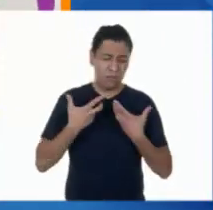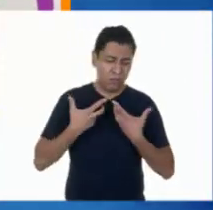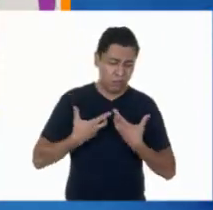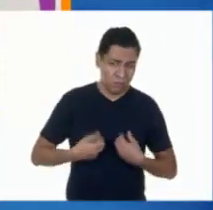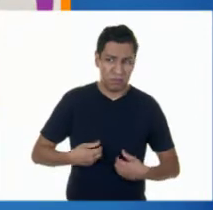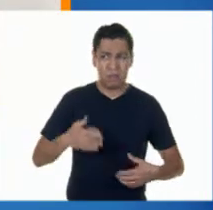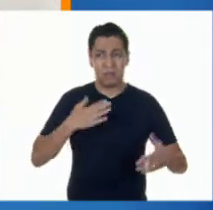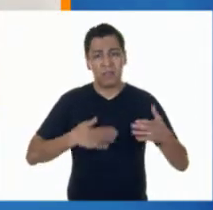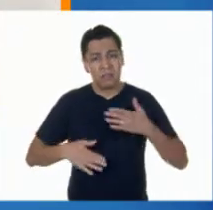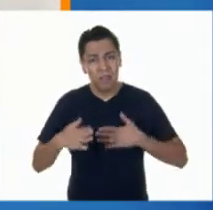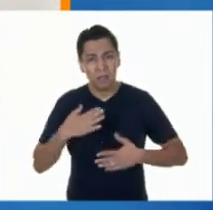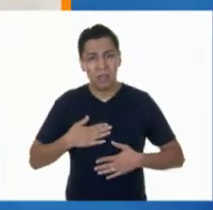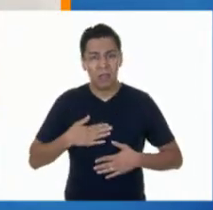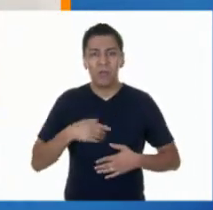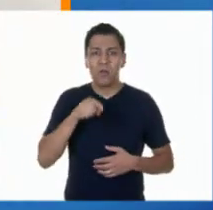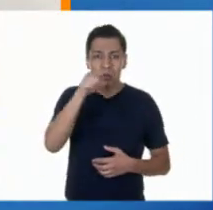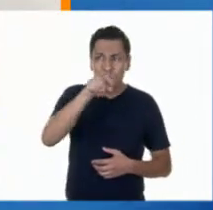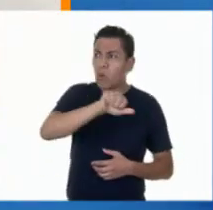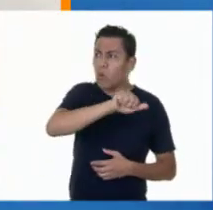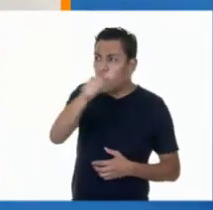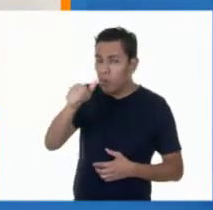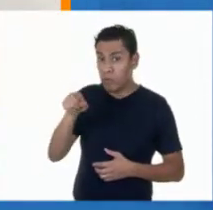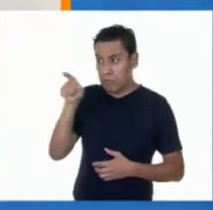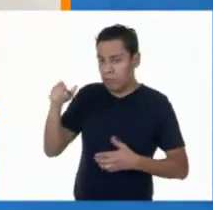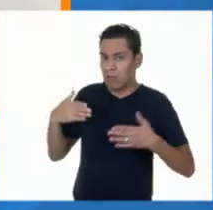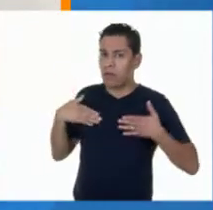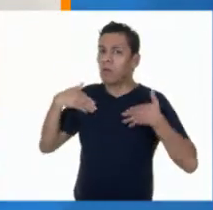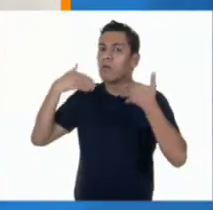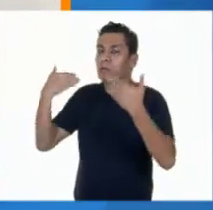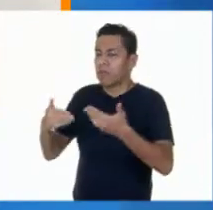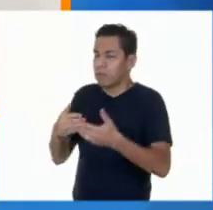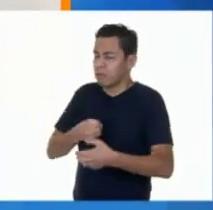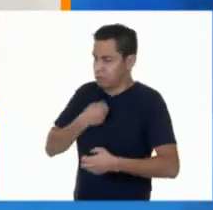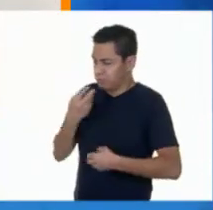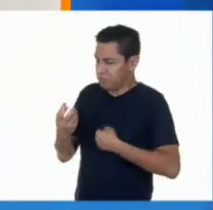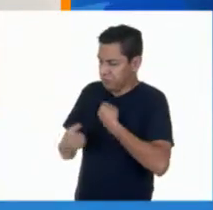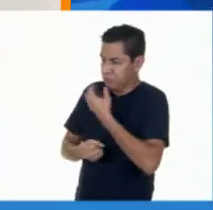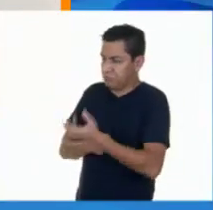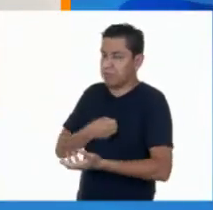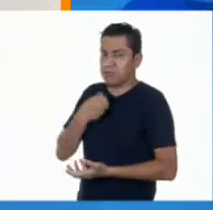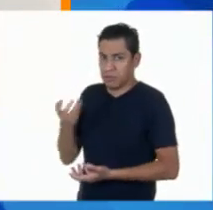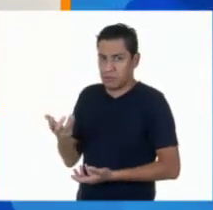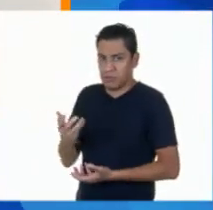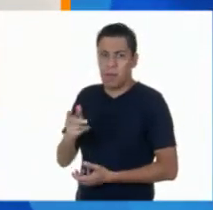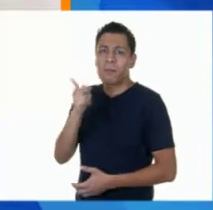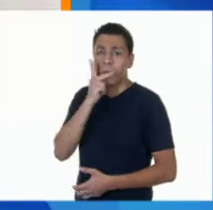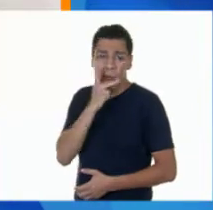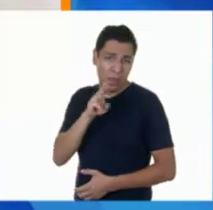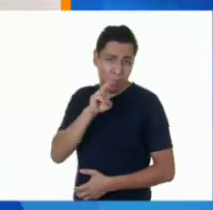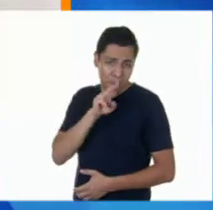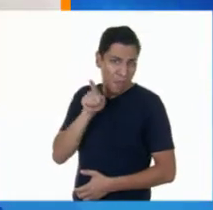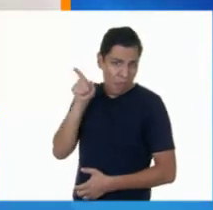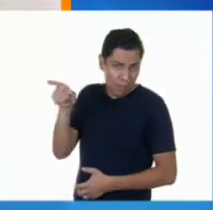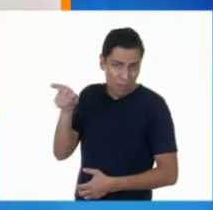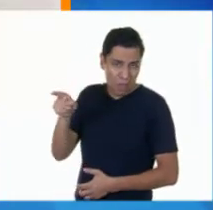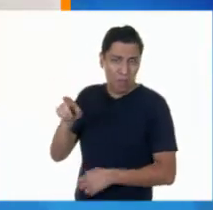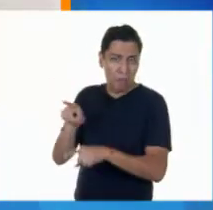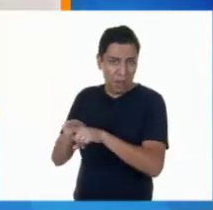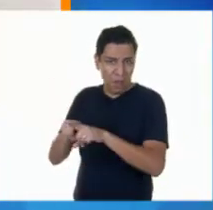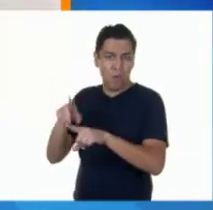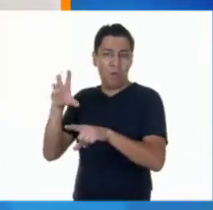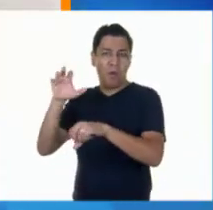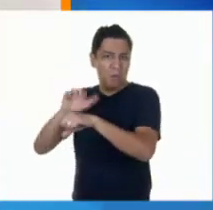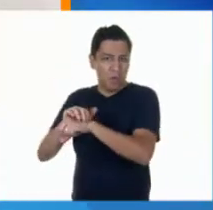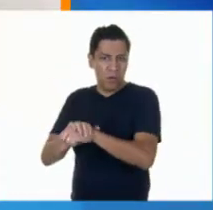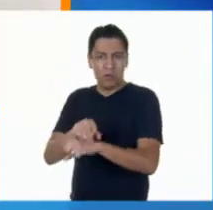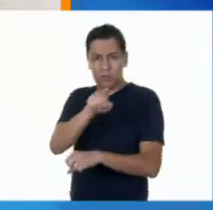buscar a una persona que te escuche. Muchas veces solo necesitamos expresar nuestras inquietudes. Puede ser tu mamá, tu papá, un hermano